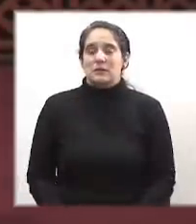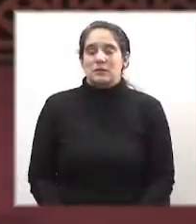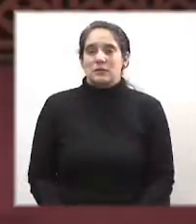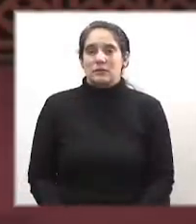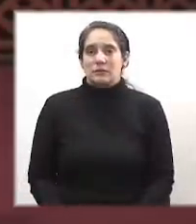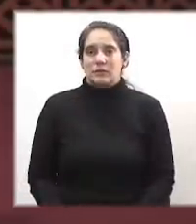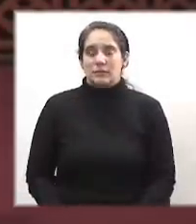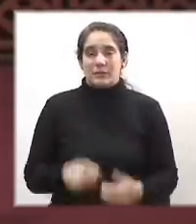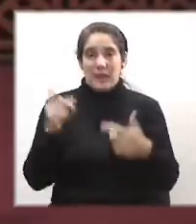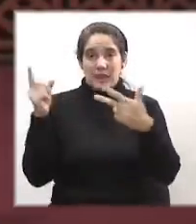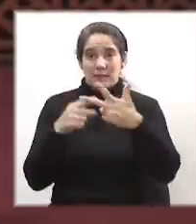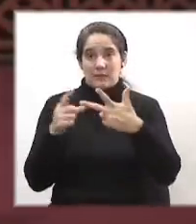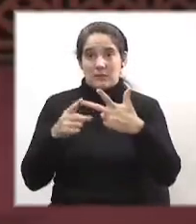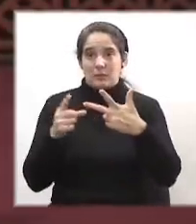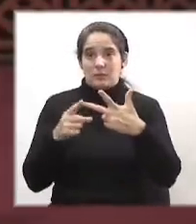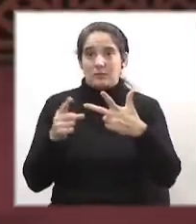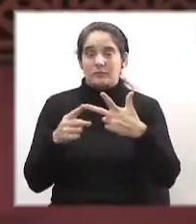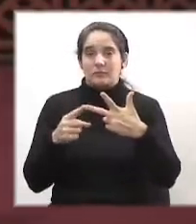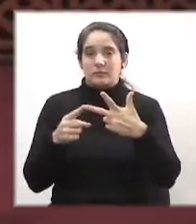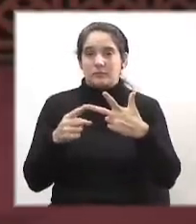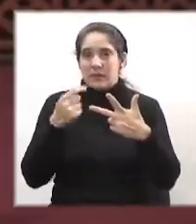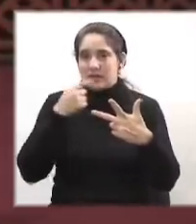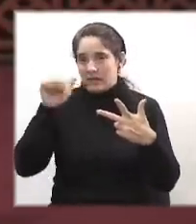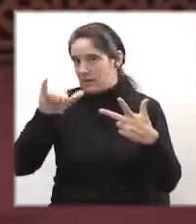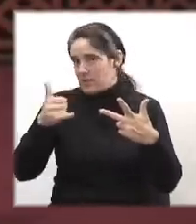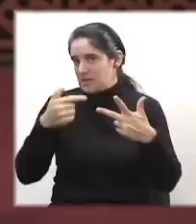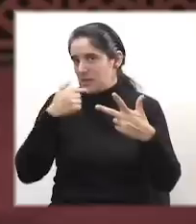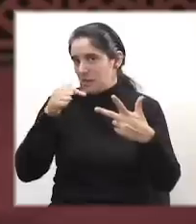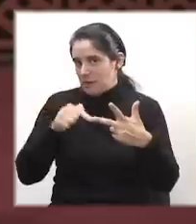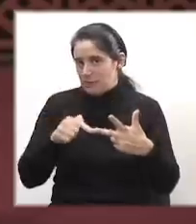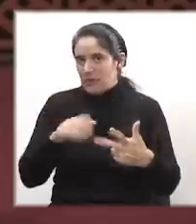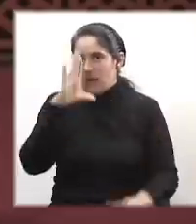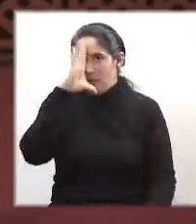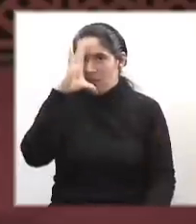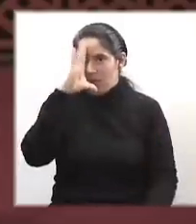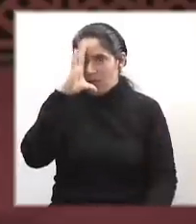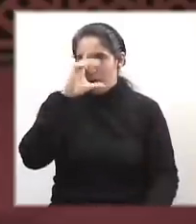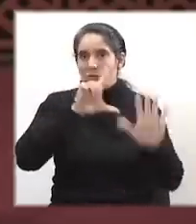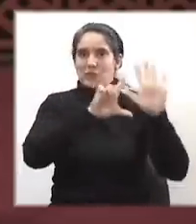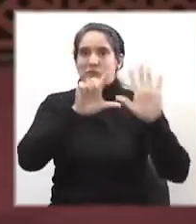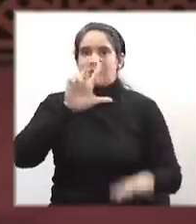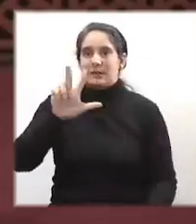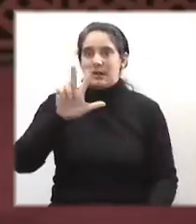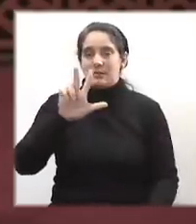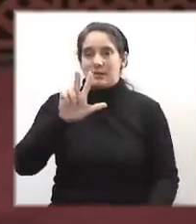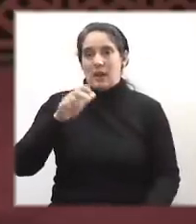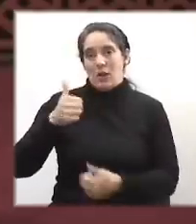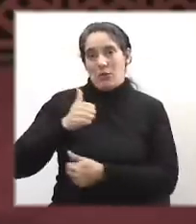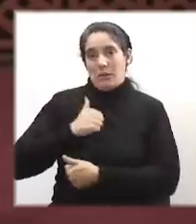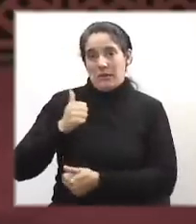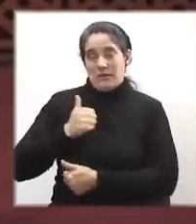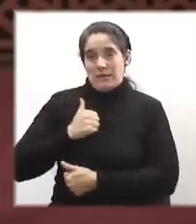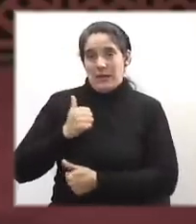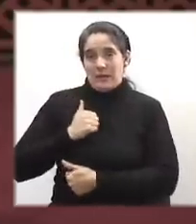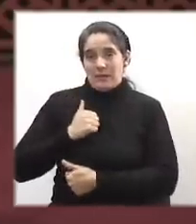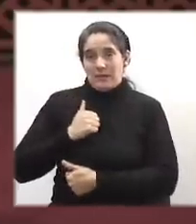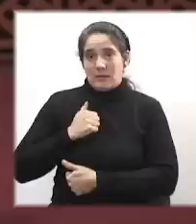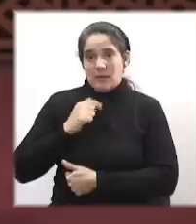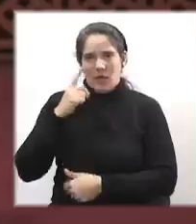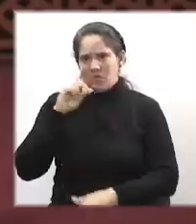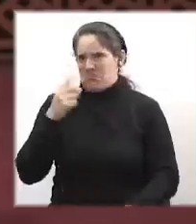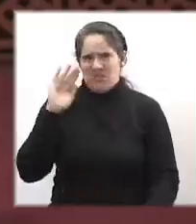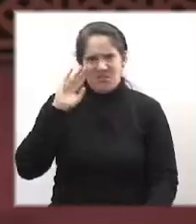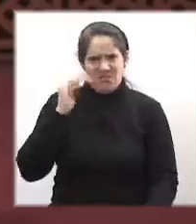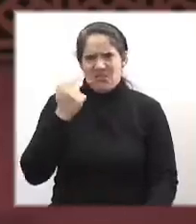El tercer hecho se ha hablado acá en sala. En febrero del 73 los mandos militares desconocen una